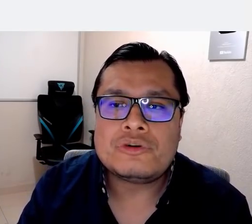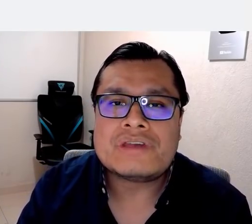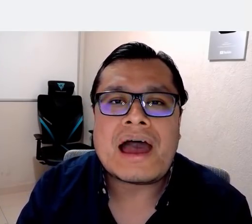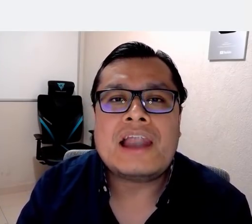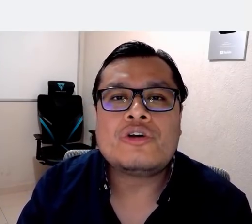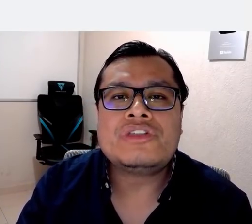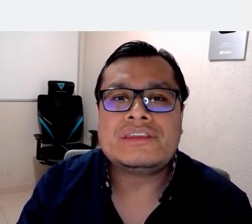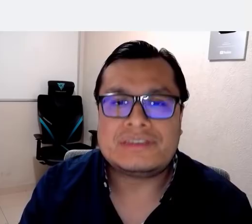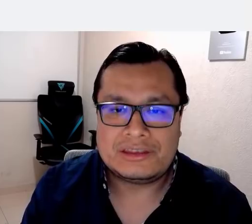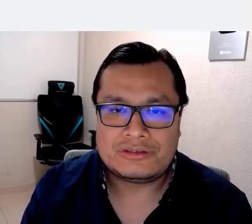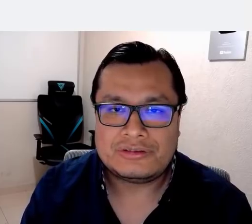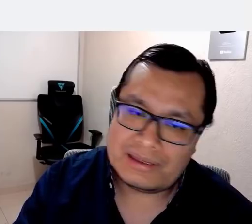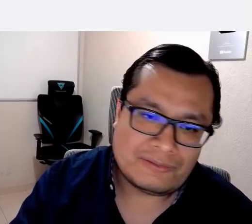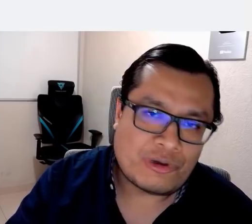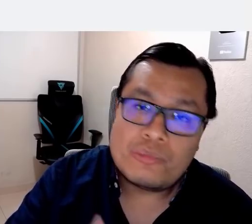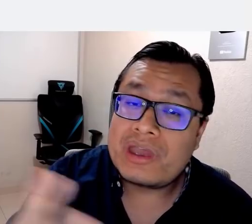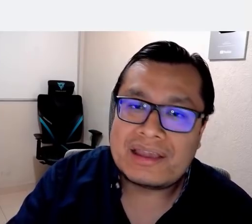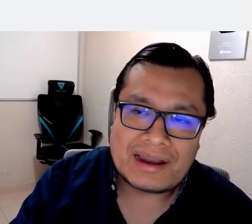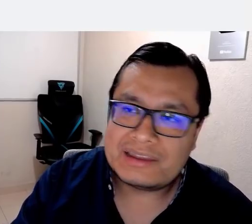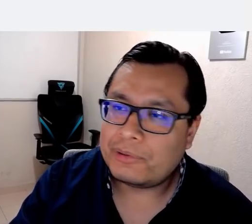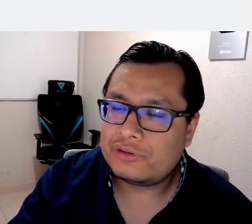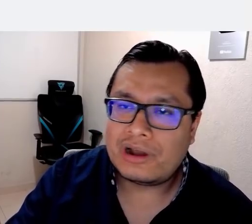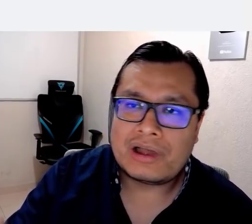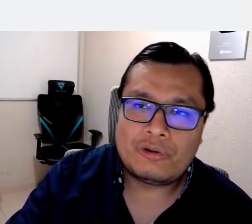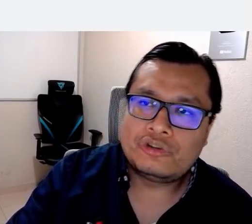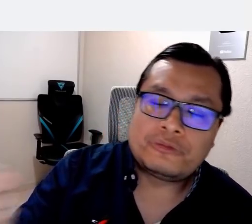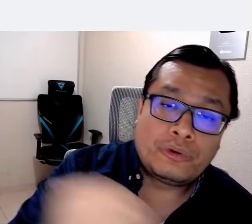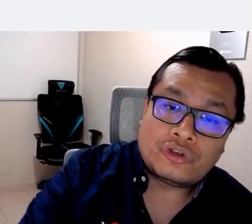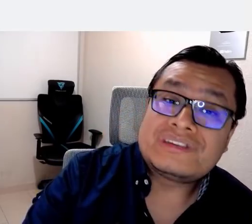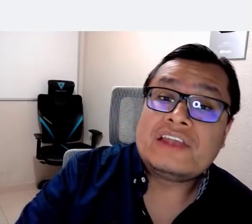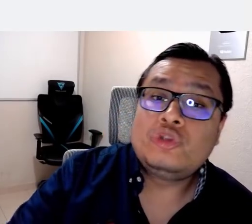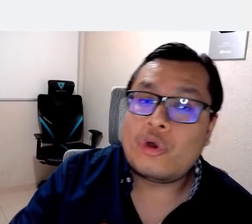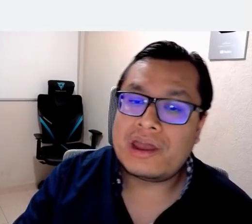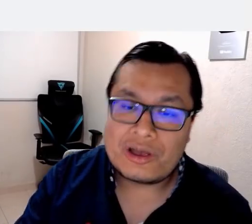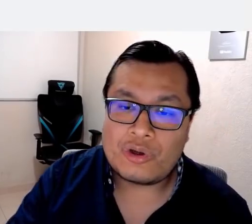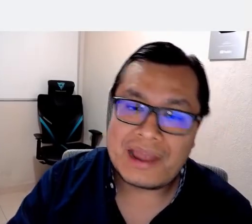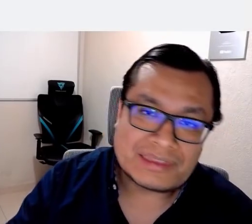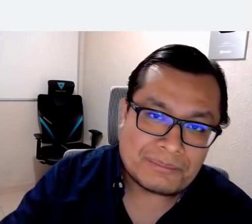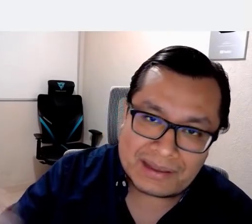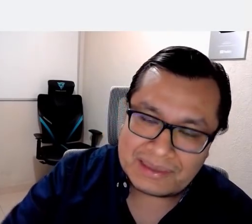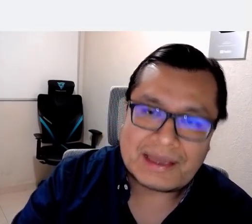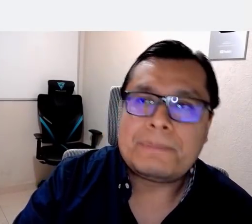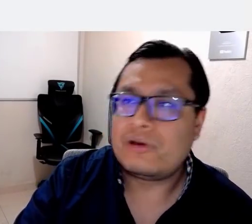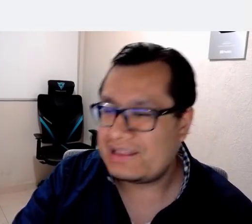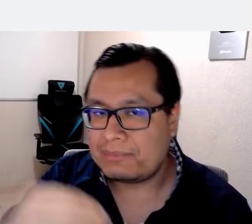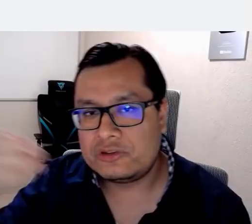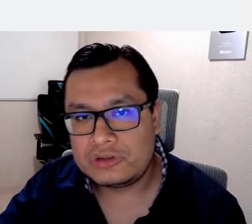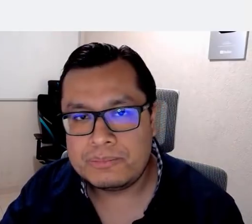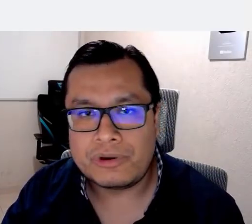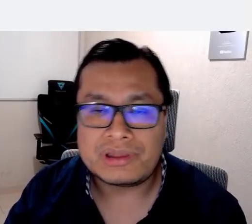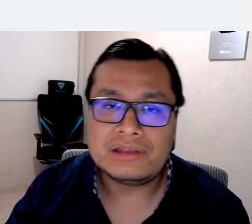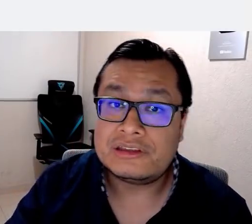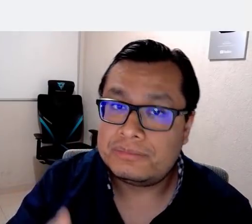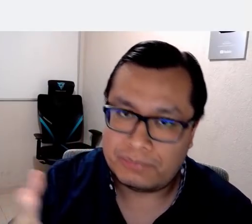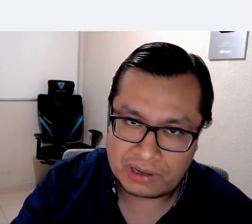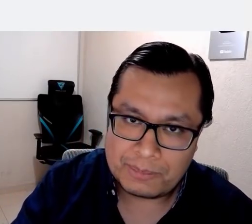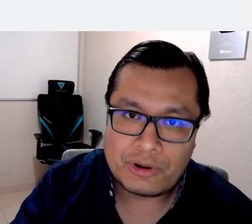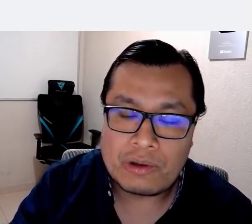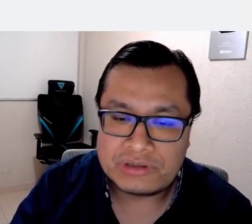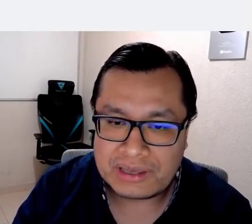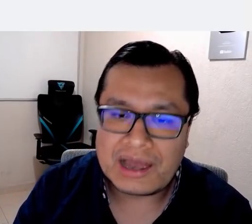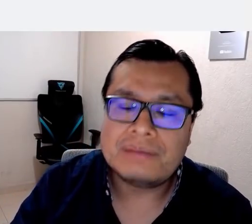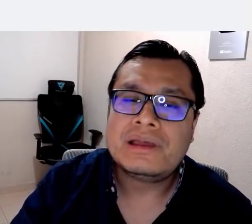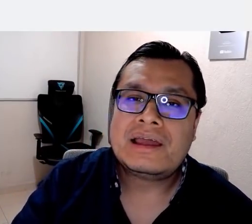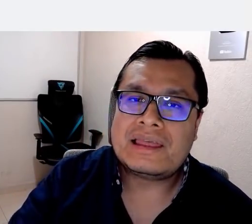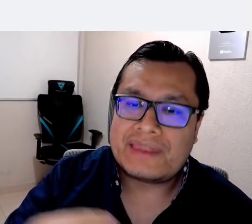manera hacemos algo distinto? Fue muy general. De pronto unos puntos que no eran con la temática, pero que también son importantes, por